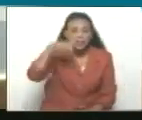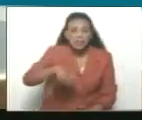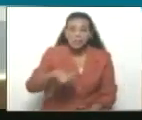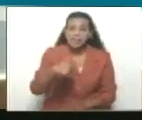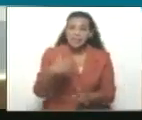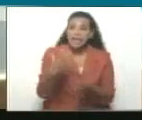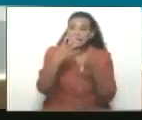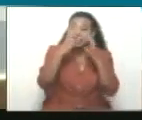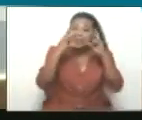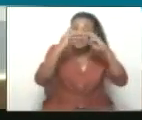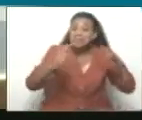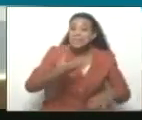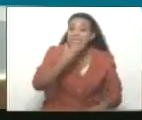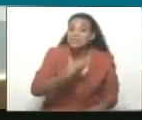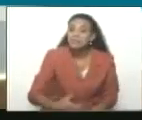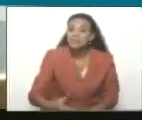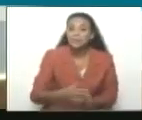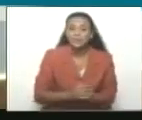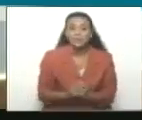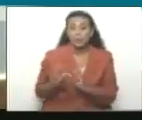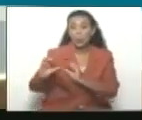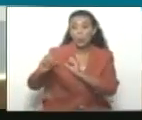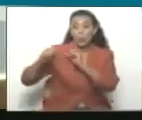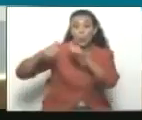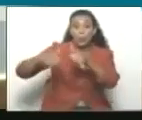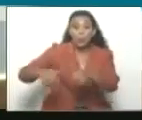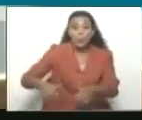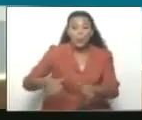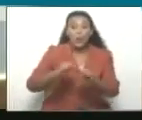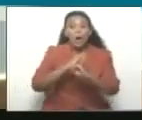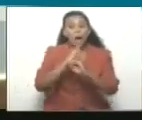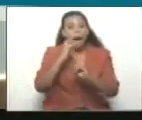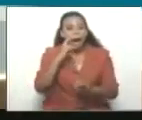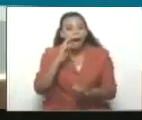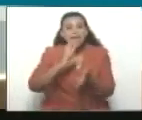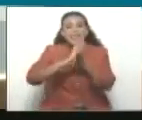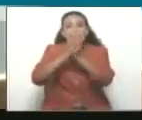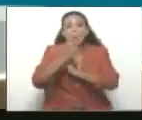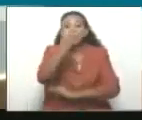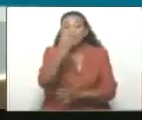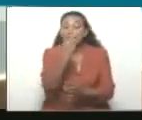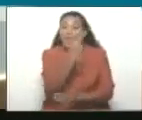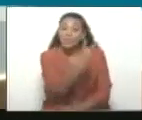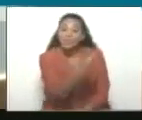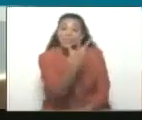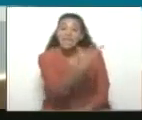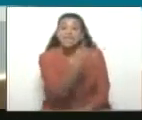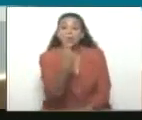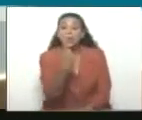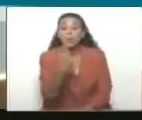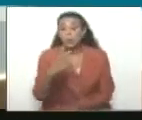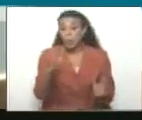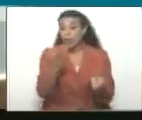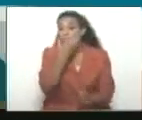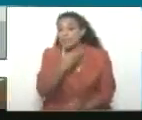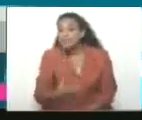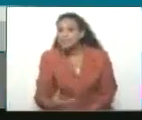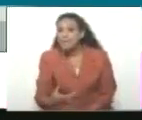cabalgando octubre para tener un fin de año victorioso, en paz,